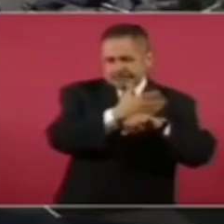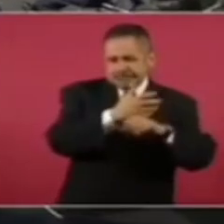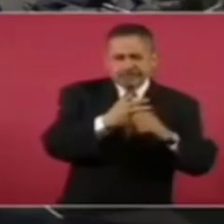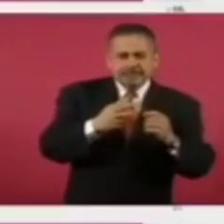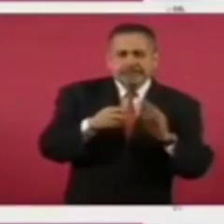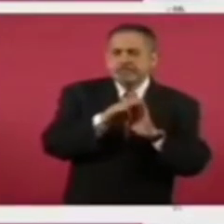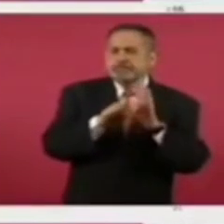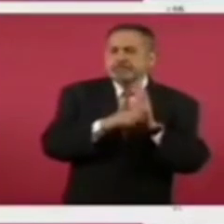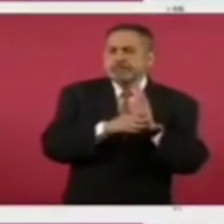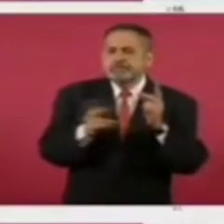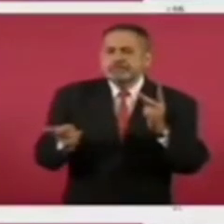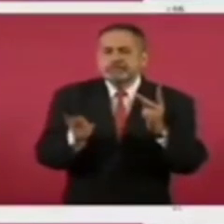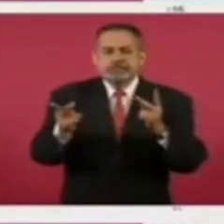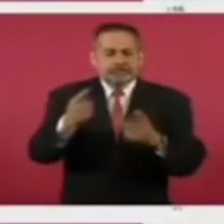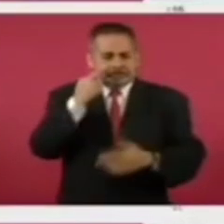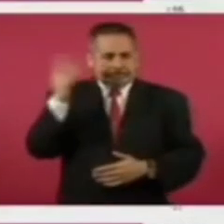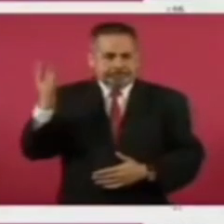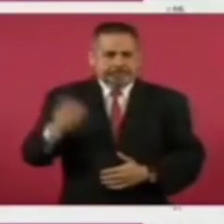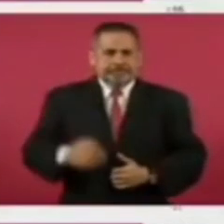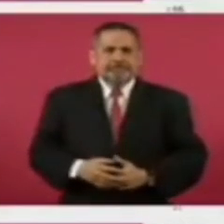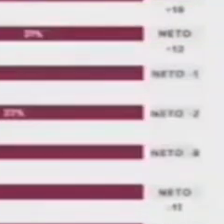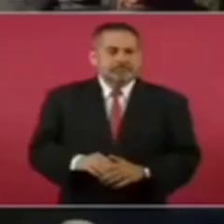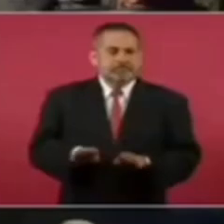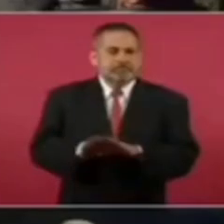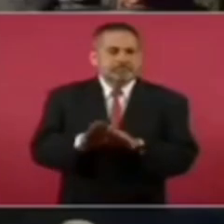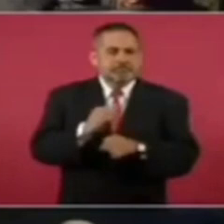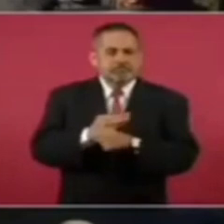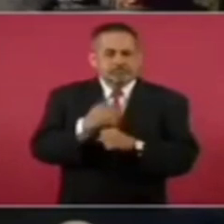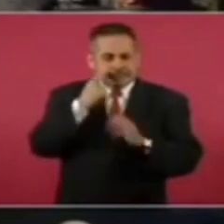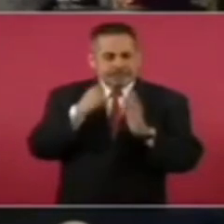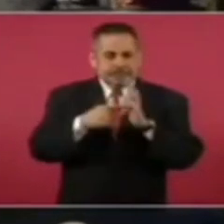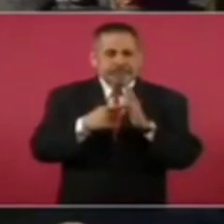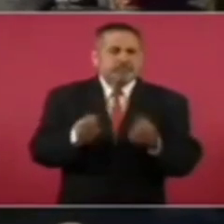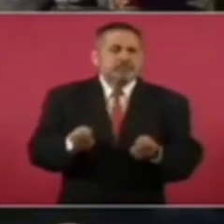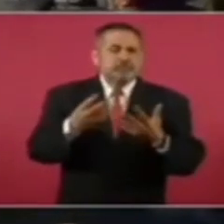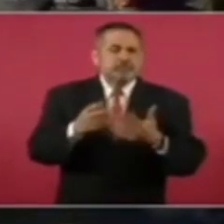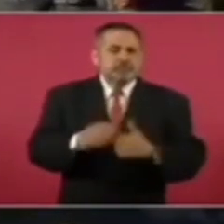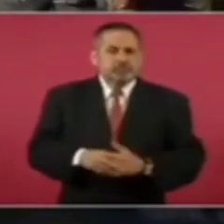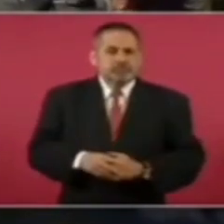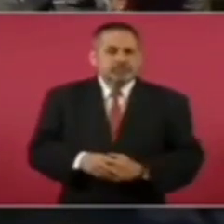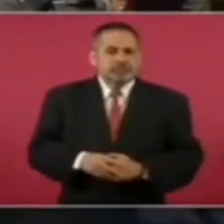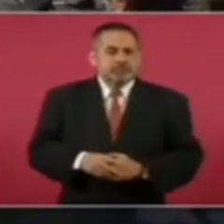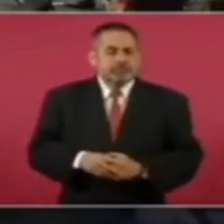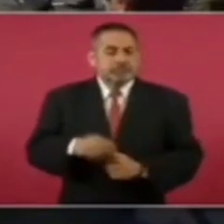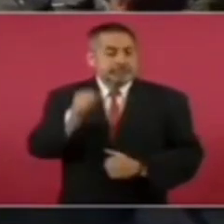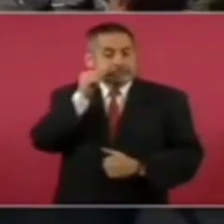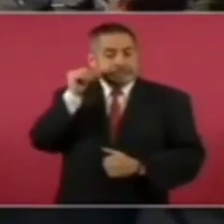Hace una encuesta cada semana, en la de ayer,